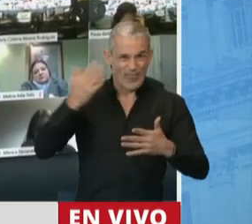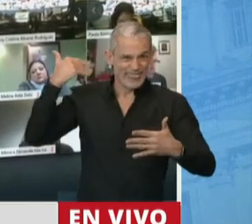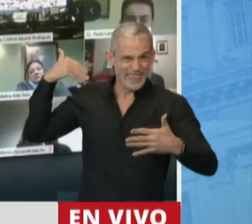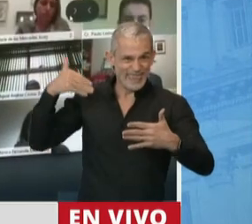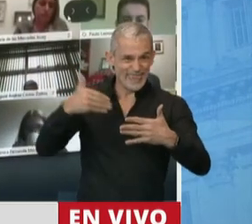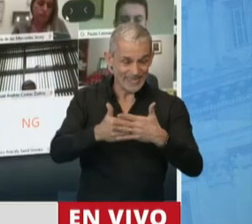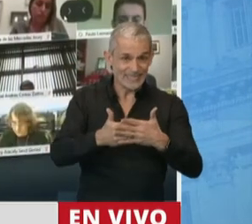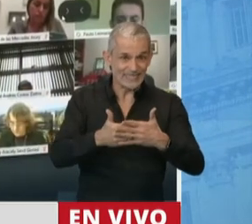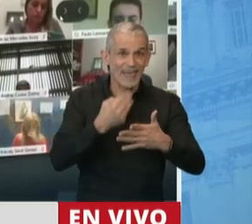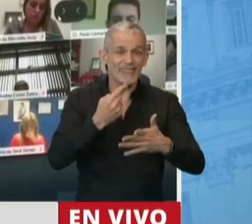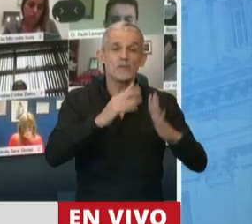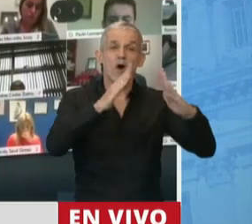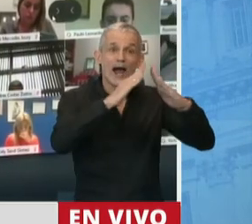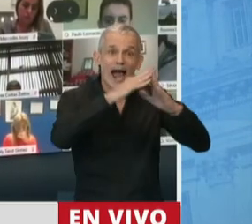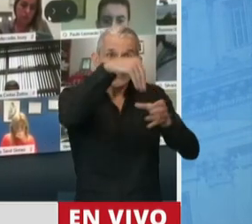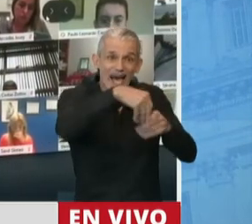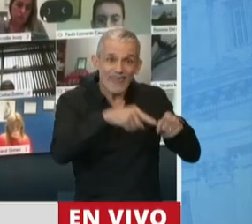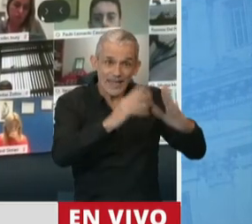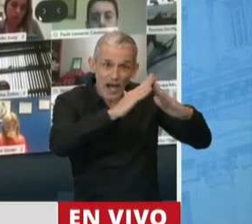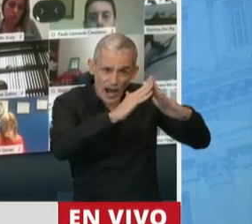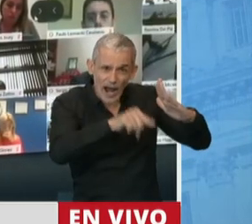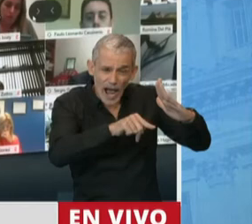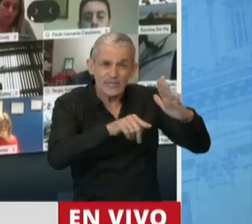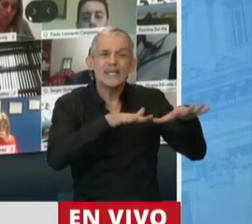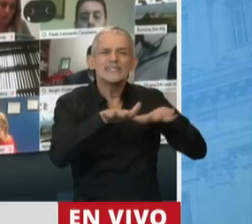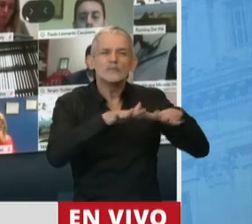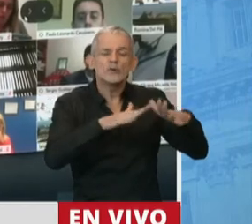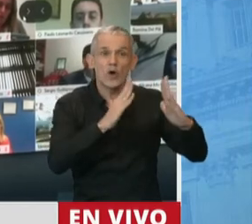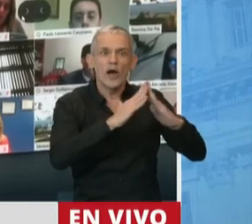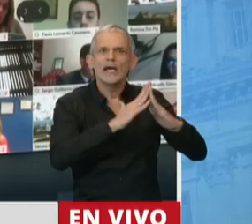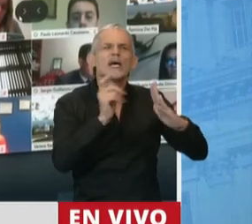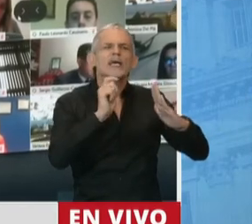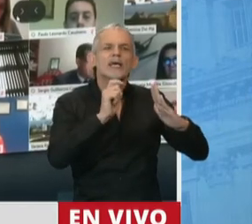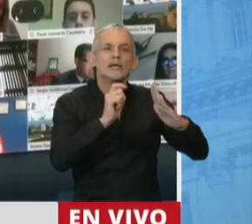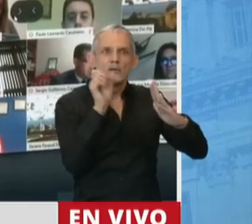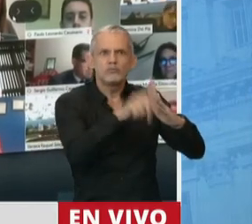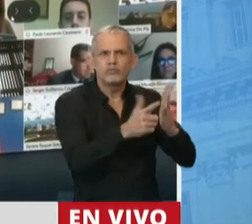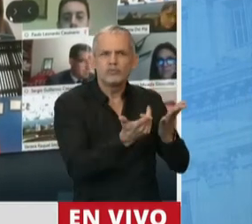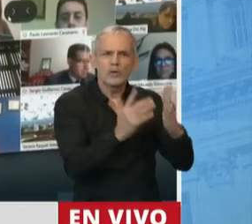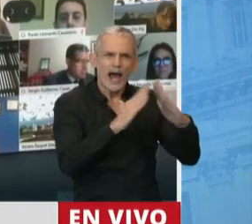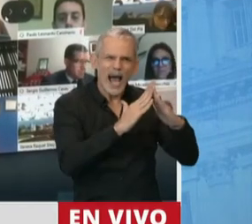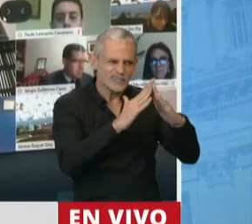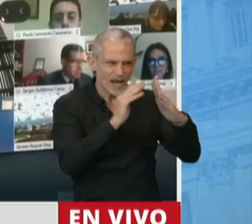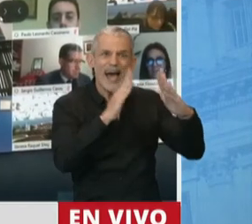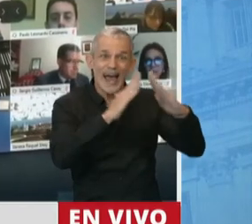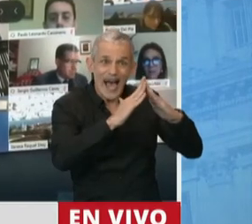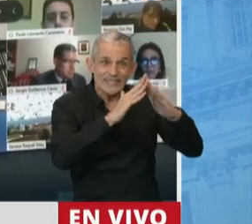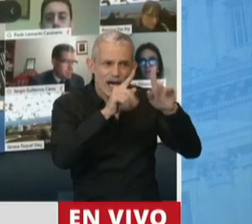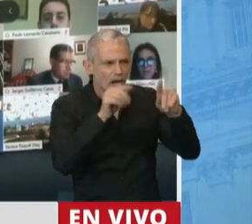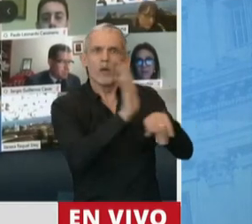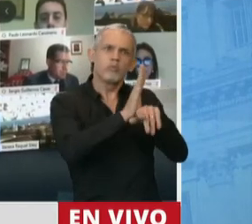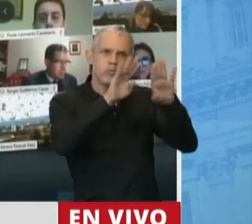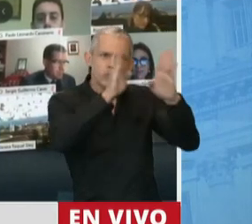en que las casas de los trabajadores son las casas de los trabajadores y bajo ningún